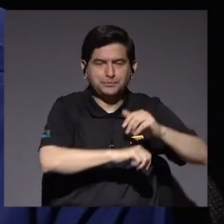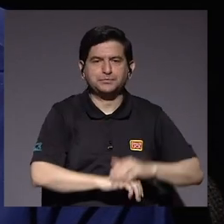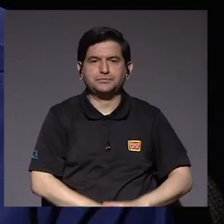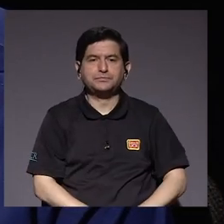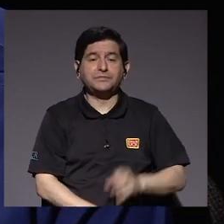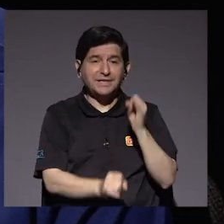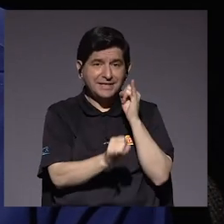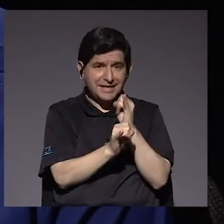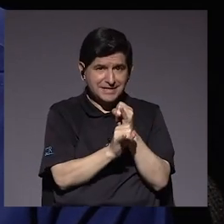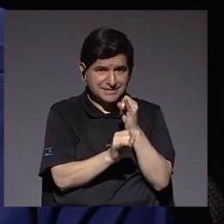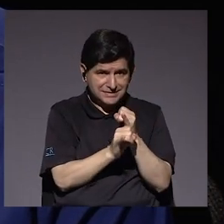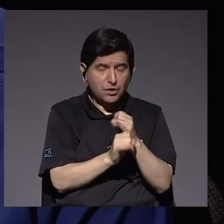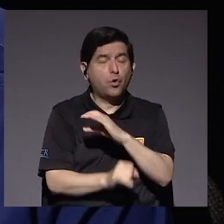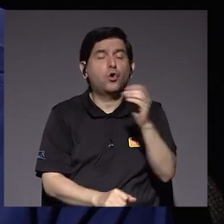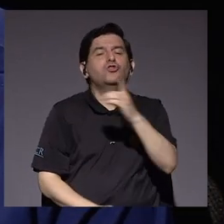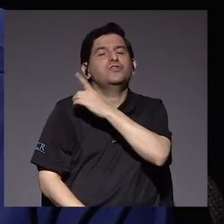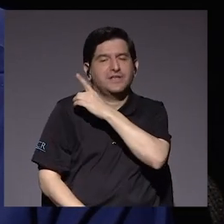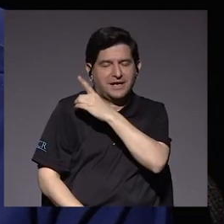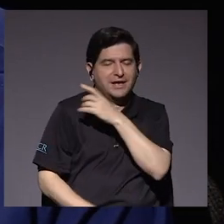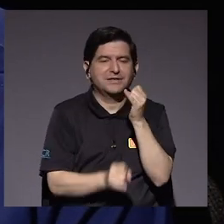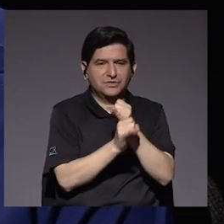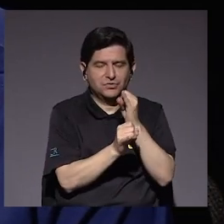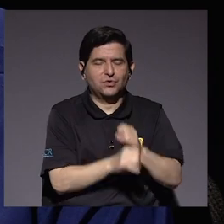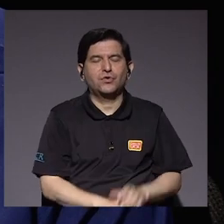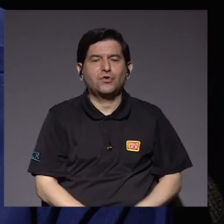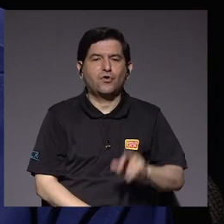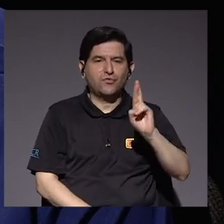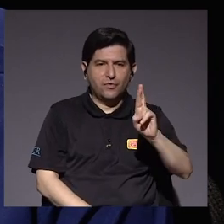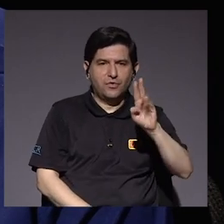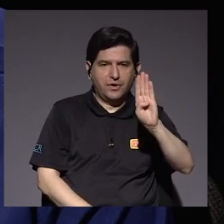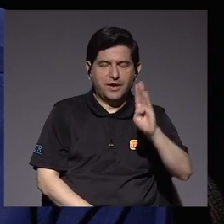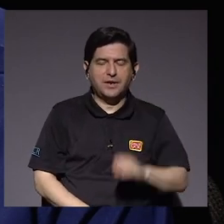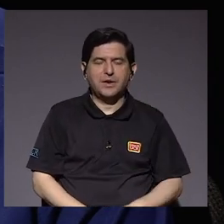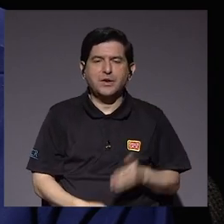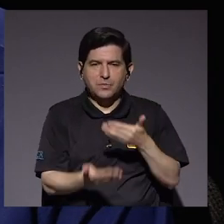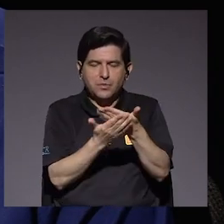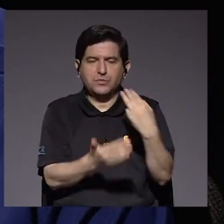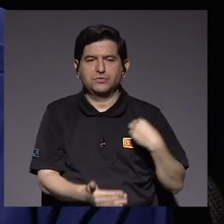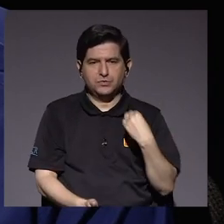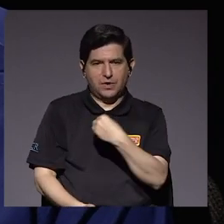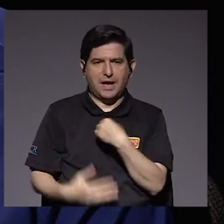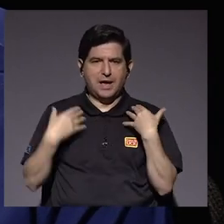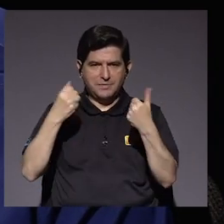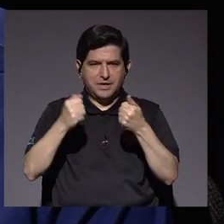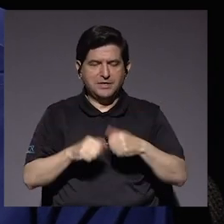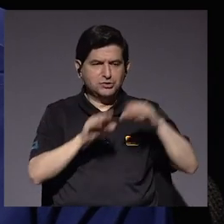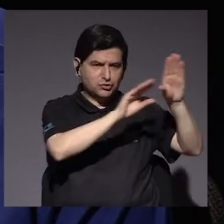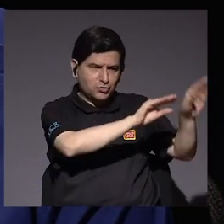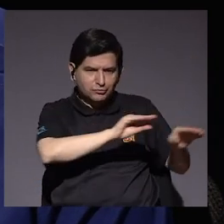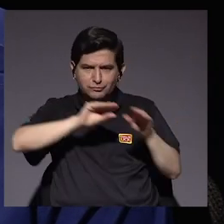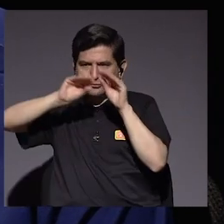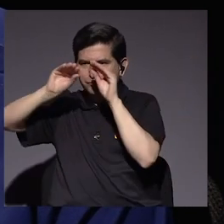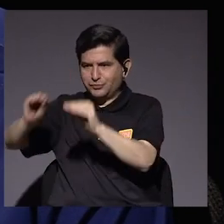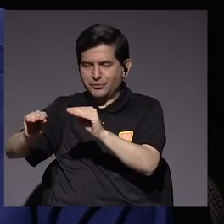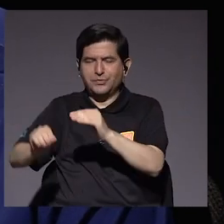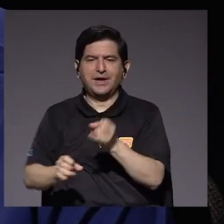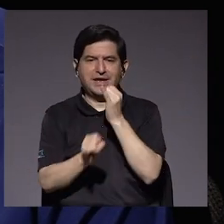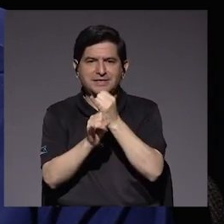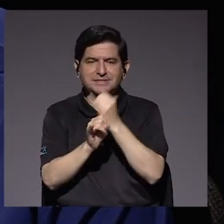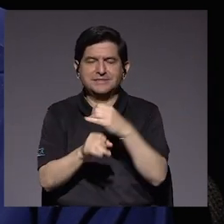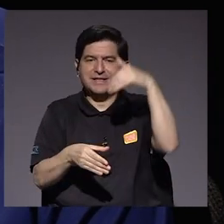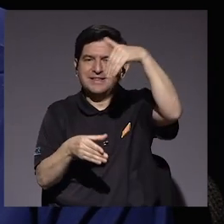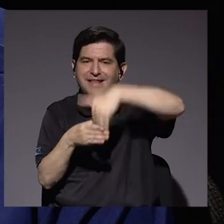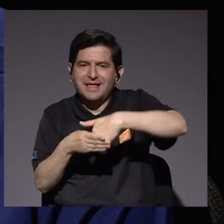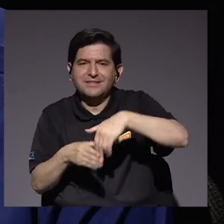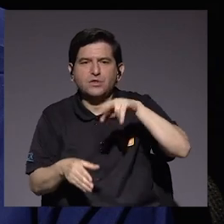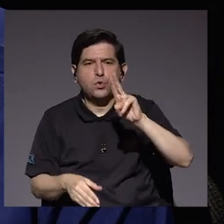el director del instituto, el doctor Roger Bolaños, le propuso al ministro de Salud que transfirieran el instituto